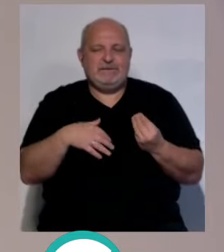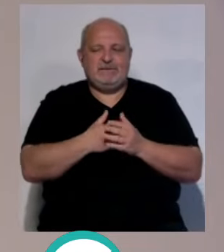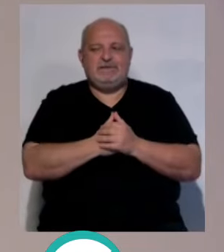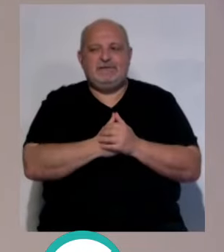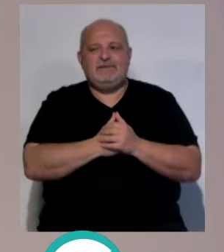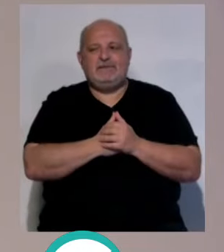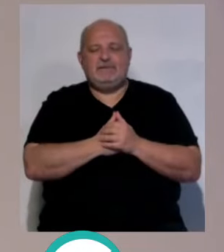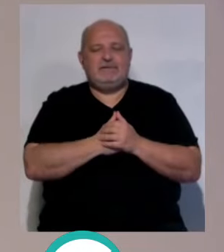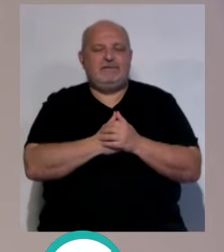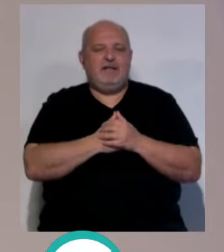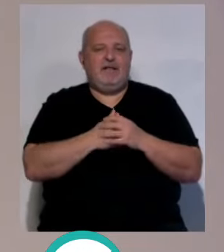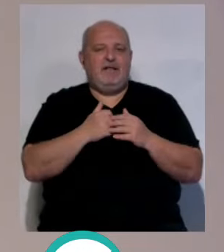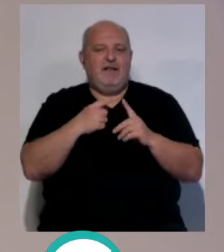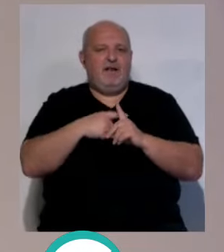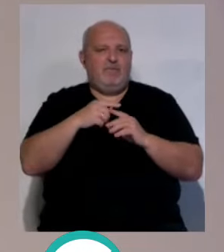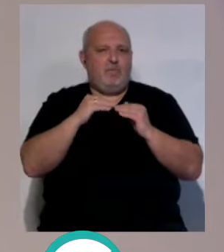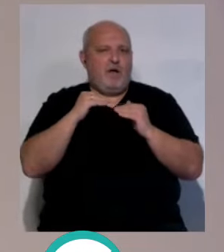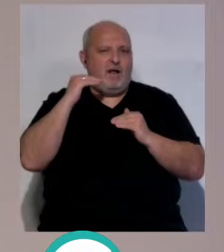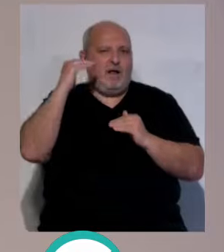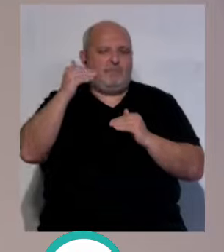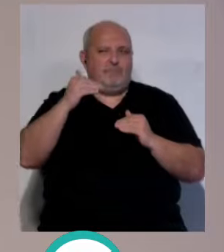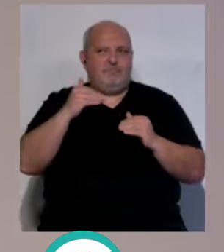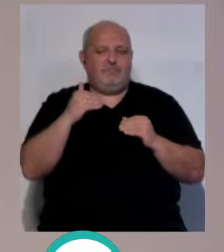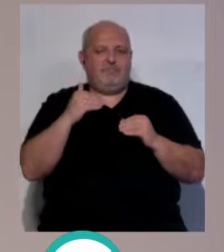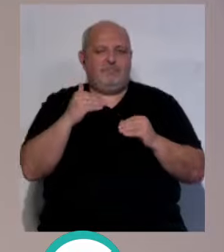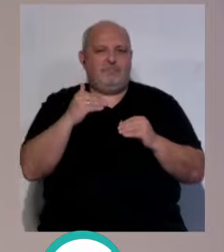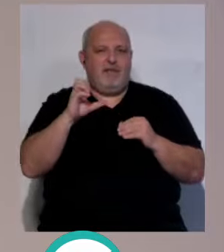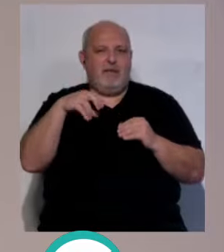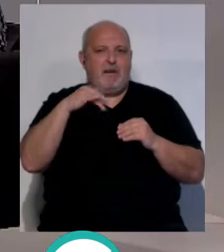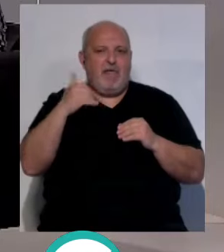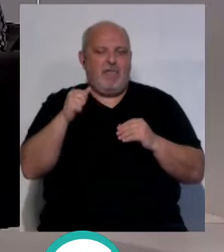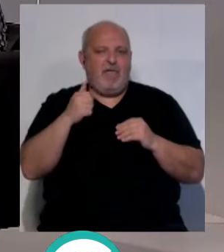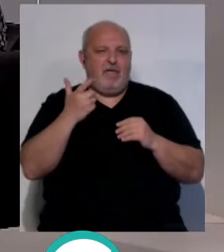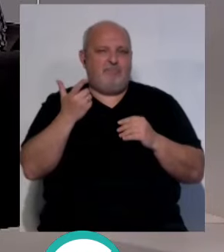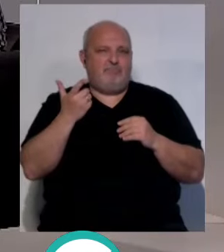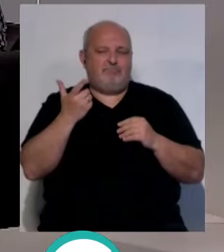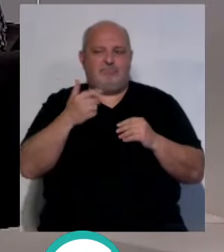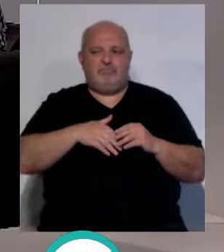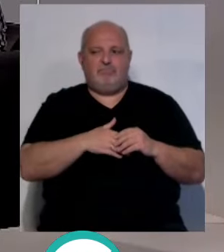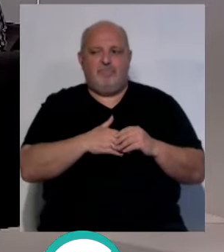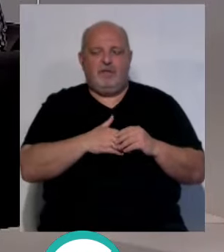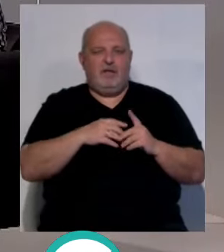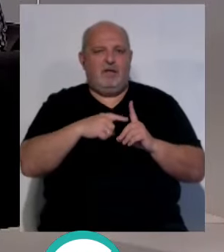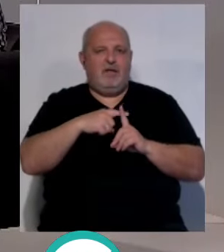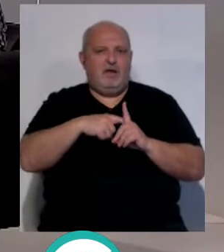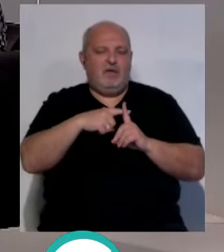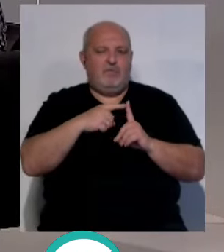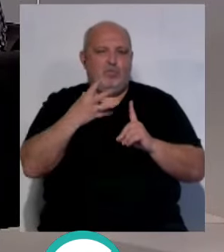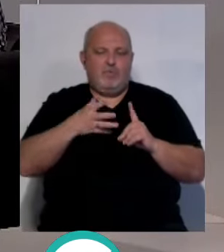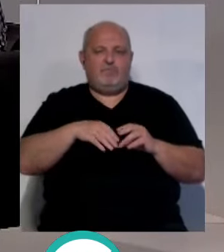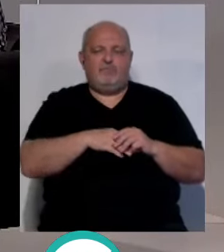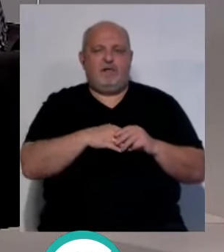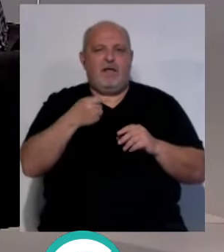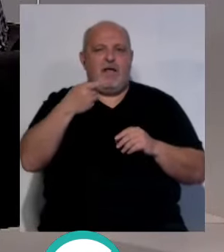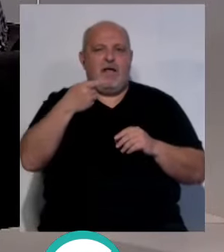con un nivel altísimo, me acuerdo del de la Esperanza, un equipo que tenía un nivel importantísimo,